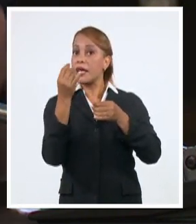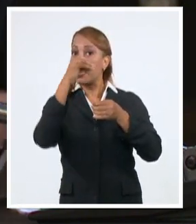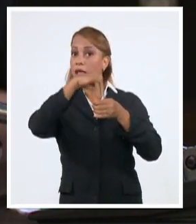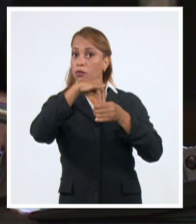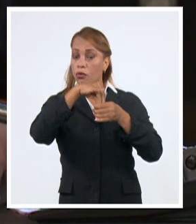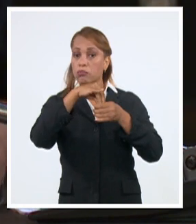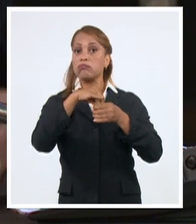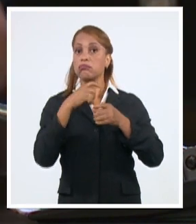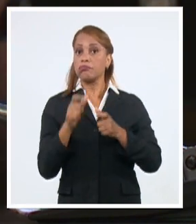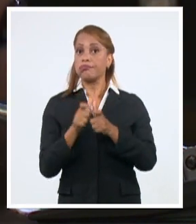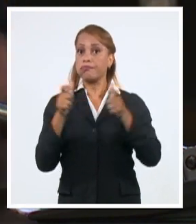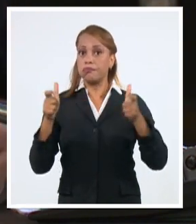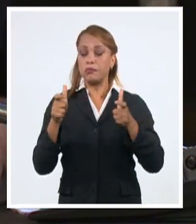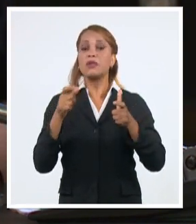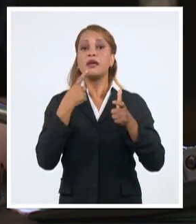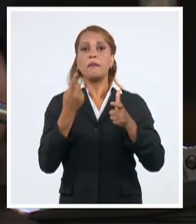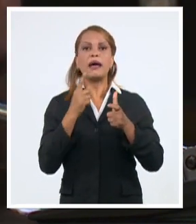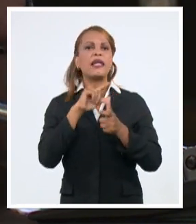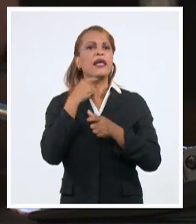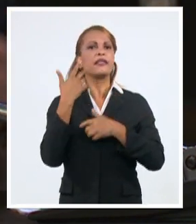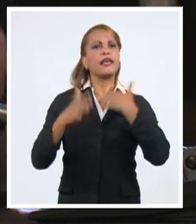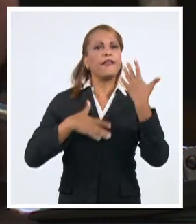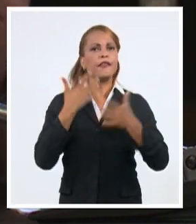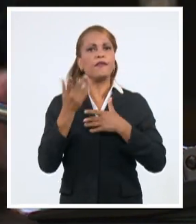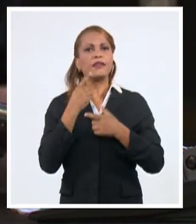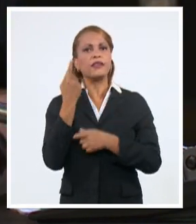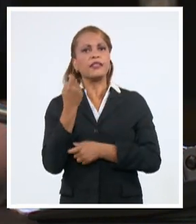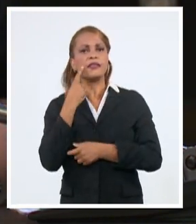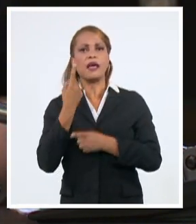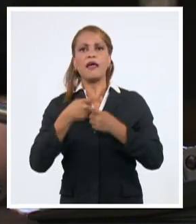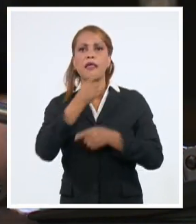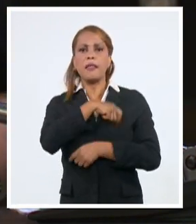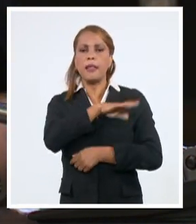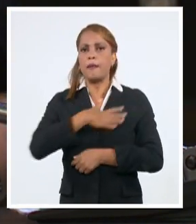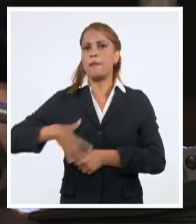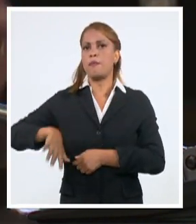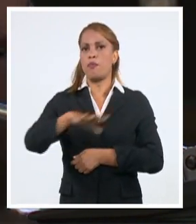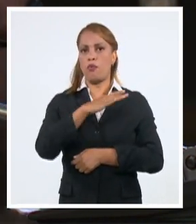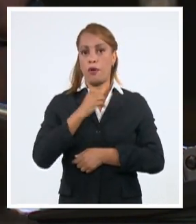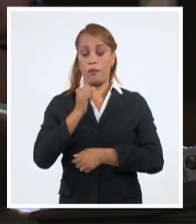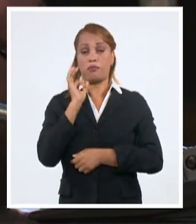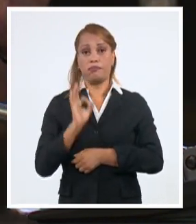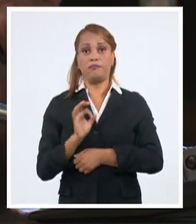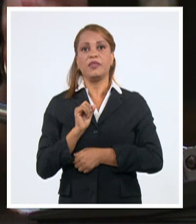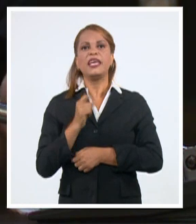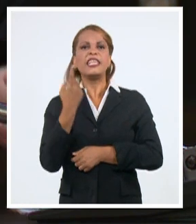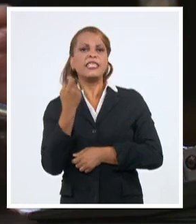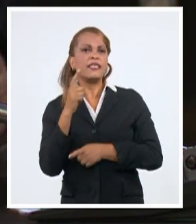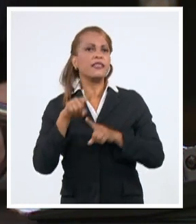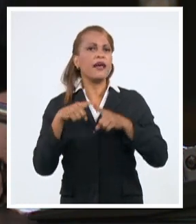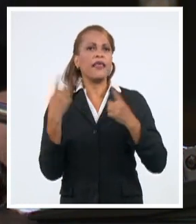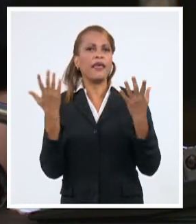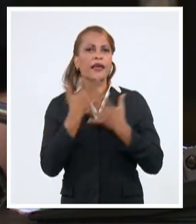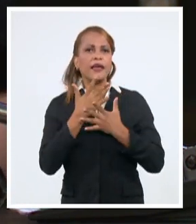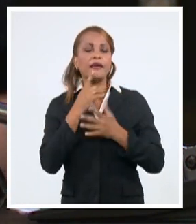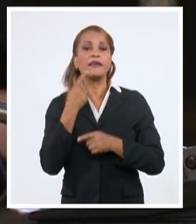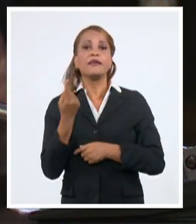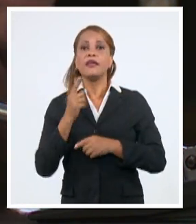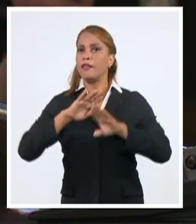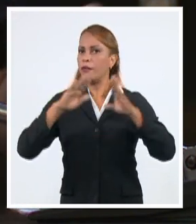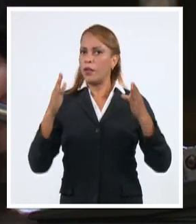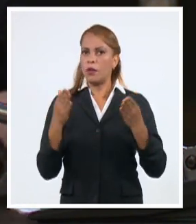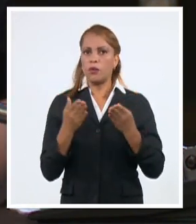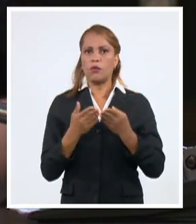Ingresos es para poder satisfacer las necesidades del pueblo, las necesidades que tenemos en materia de medicamento,